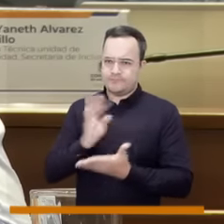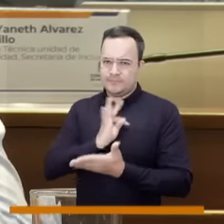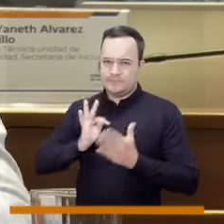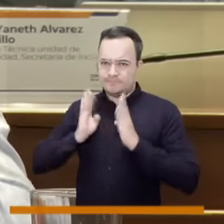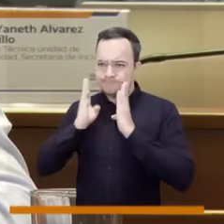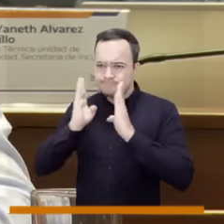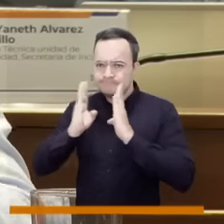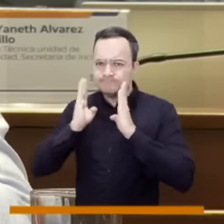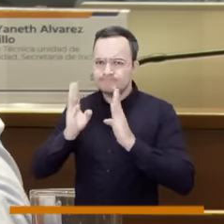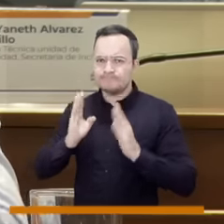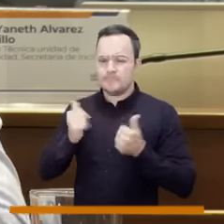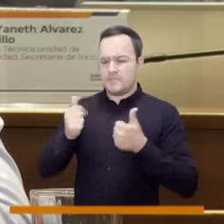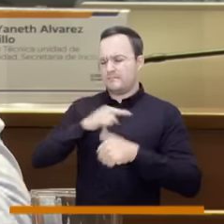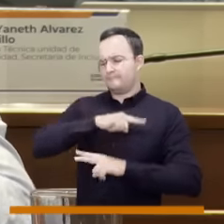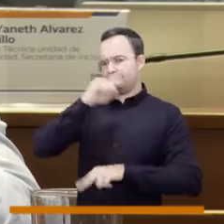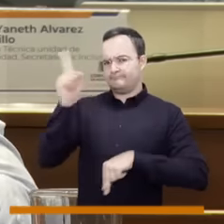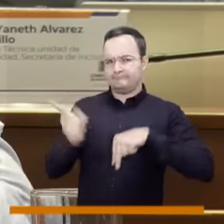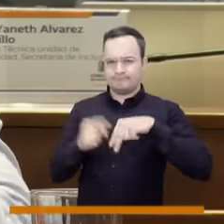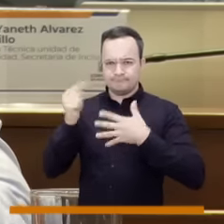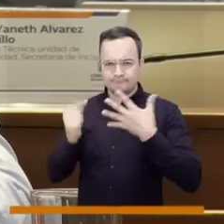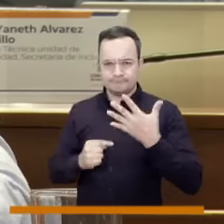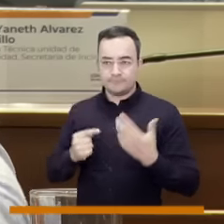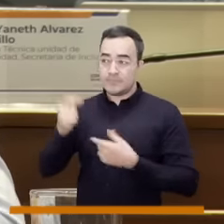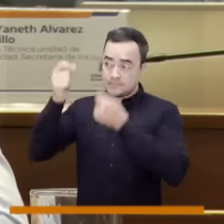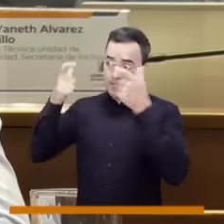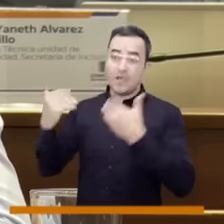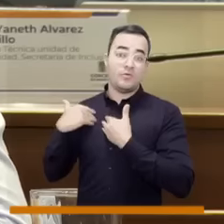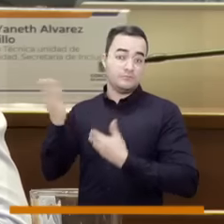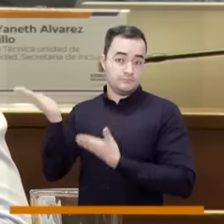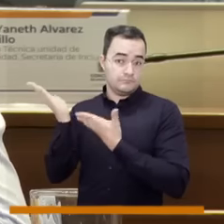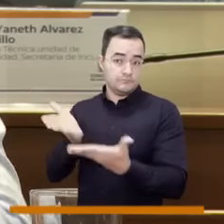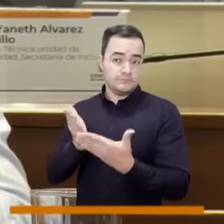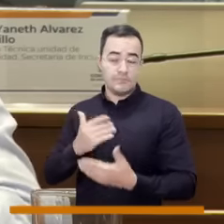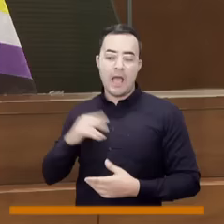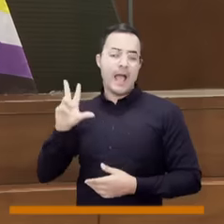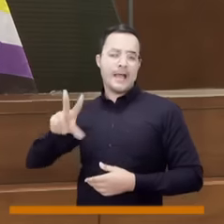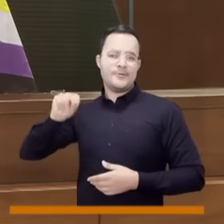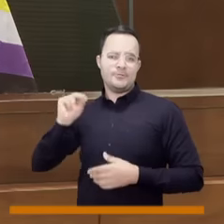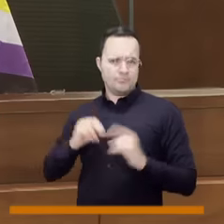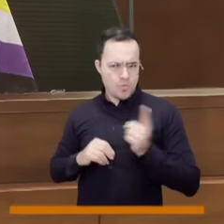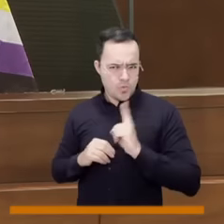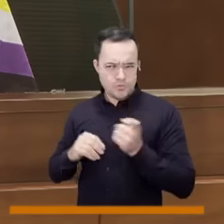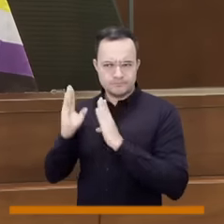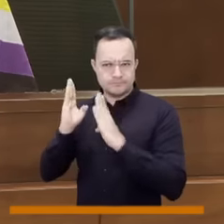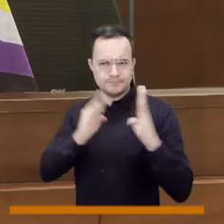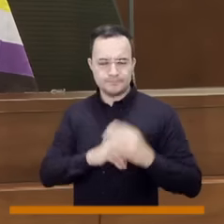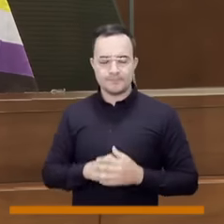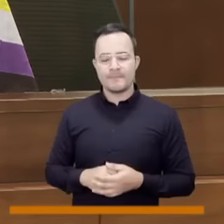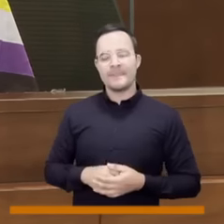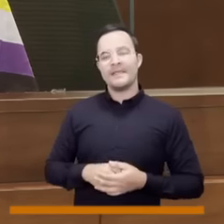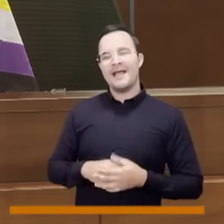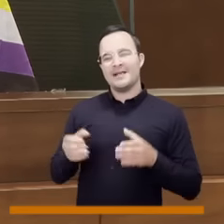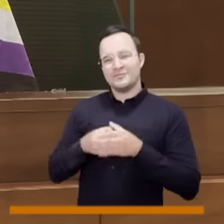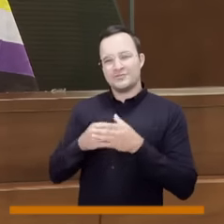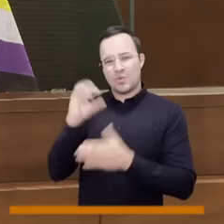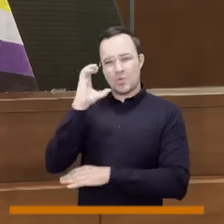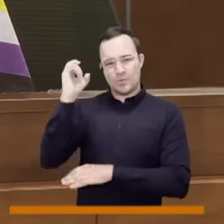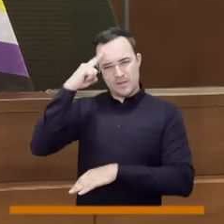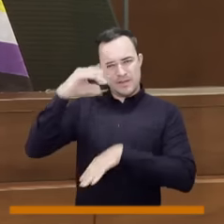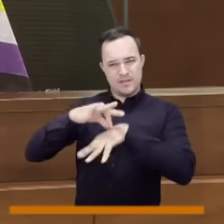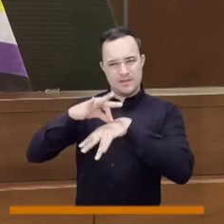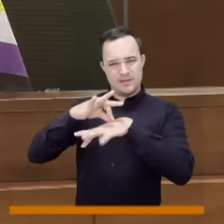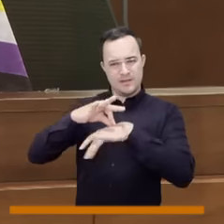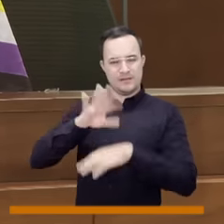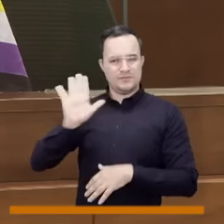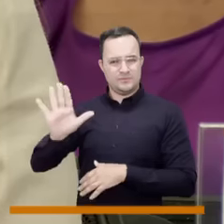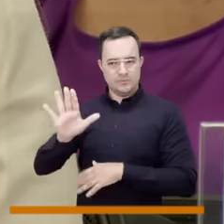un tratamiento integral por parte del Estado y que ningún medicamento se les niegue. Tuvimos la presencia de la vicepresidenta